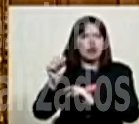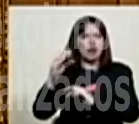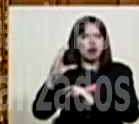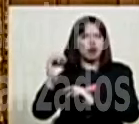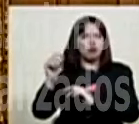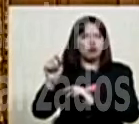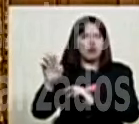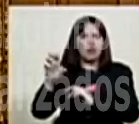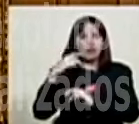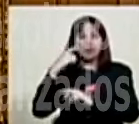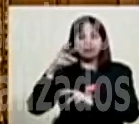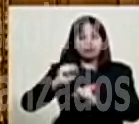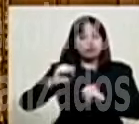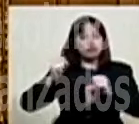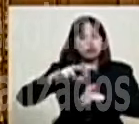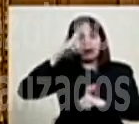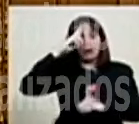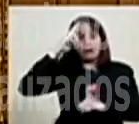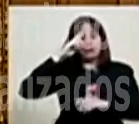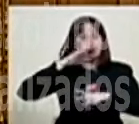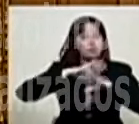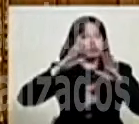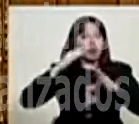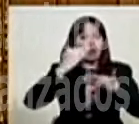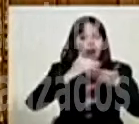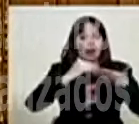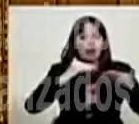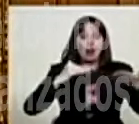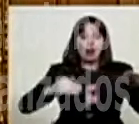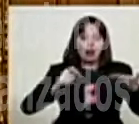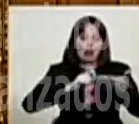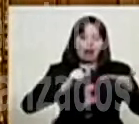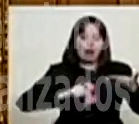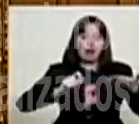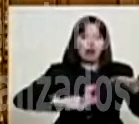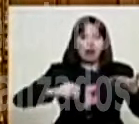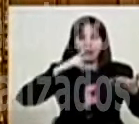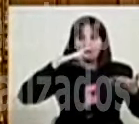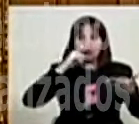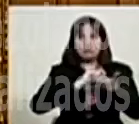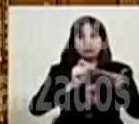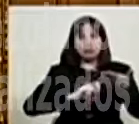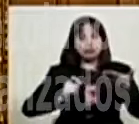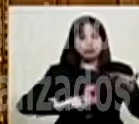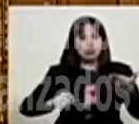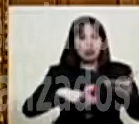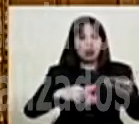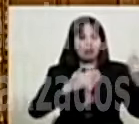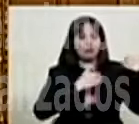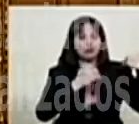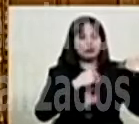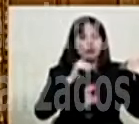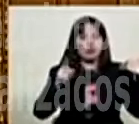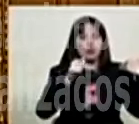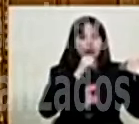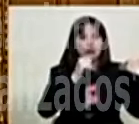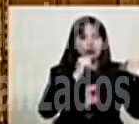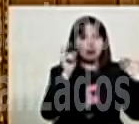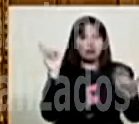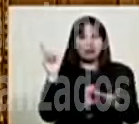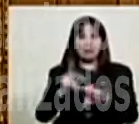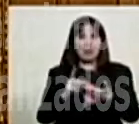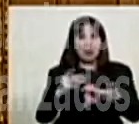Y lo han reconocido. Y forma parte del expediente. La población de Chinácota es una de las poblaciones con mayor